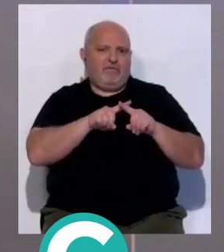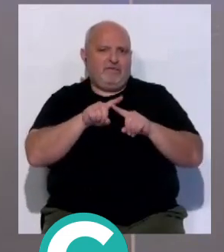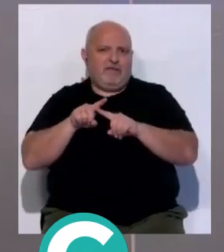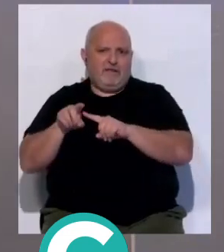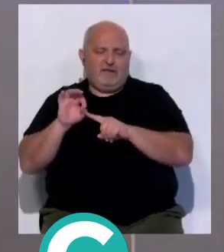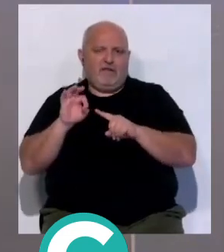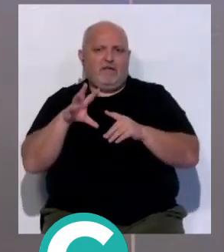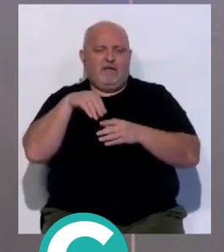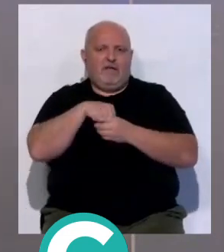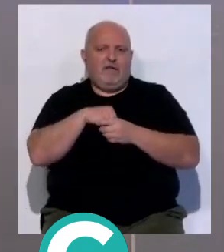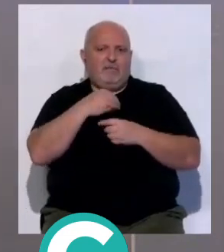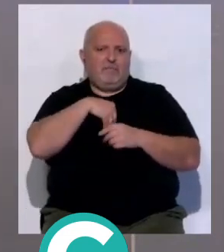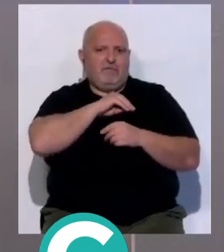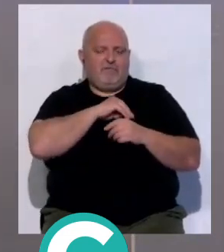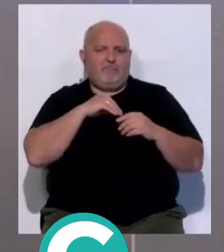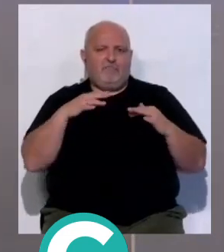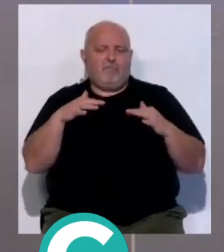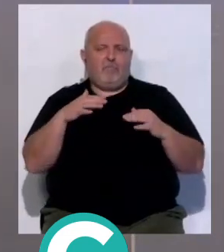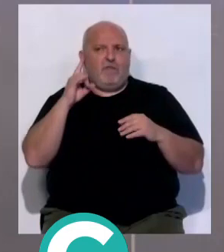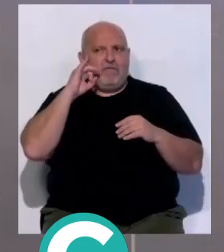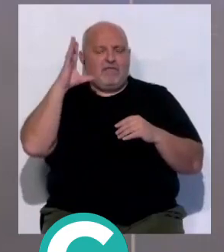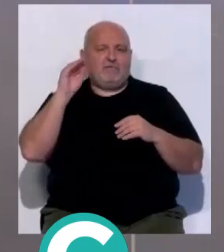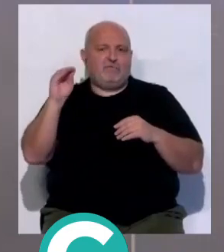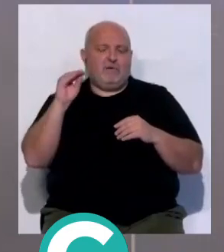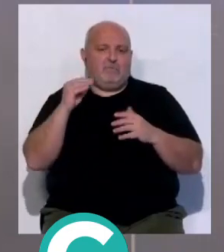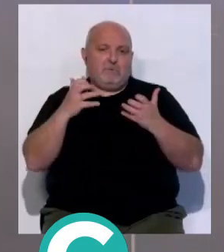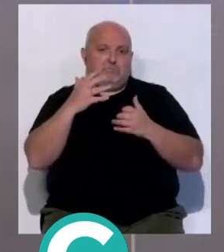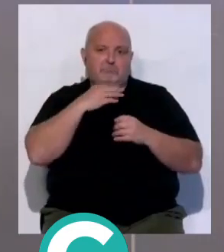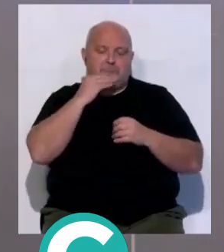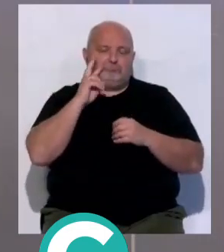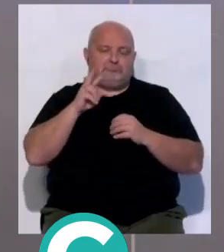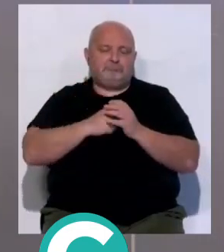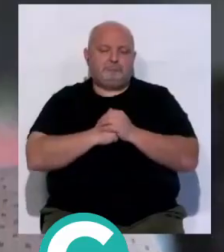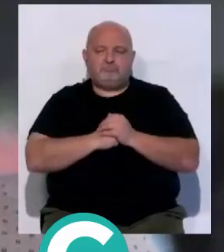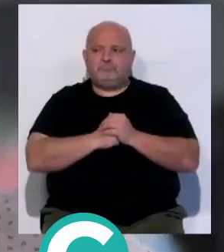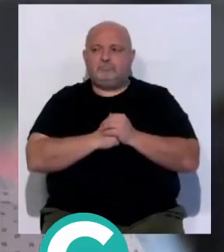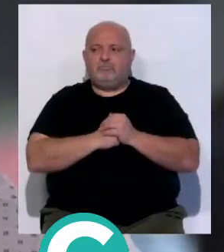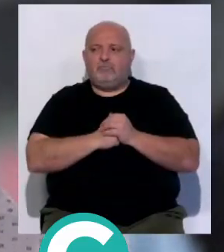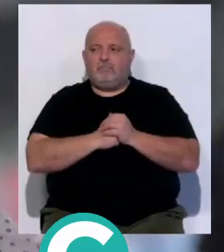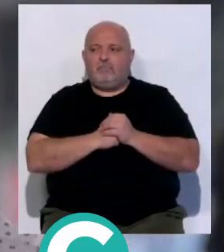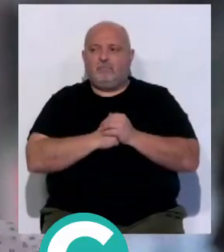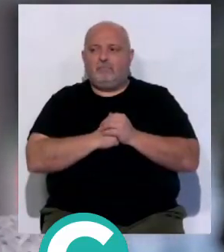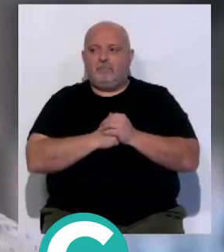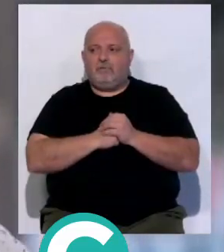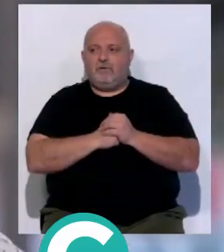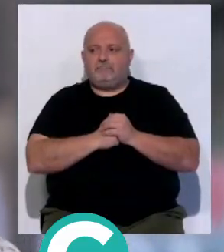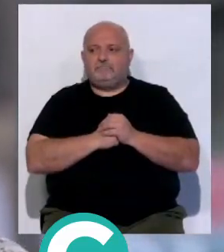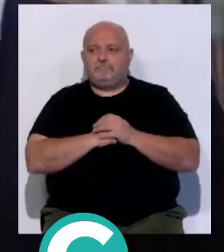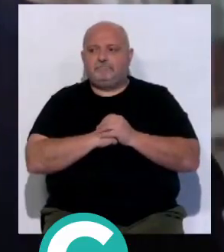selecciones españolas de fútbol. Una iniciativa espectacular. Escuchamos. ¿Vale? ¿Vale? ¿Vale?